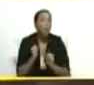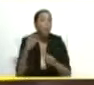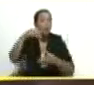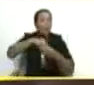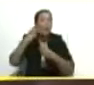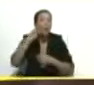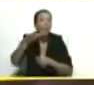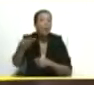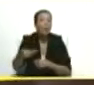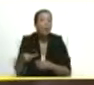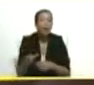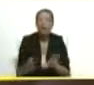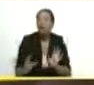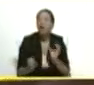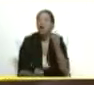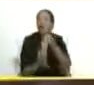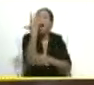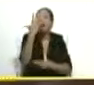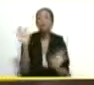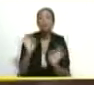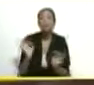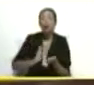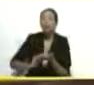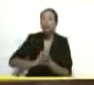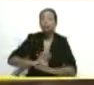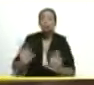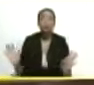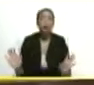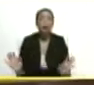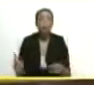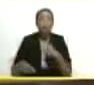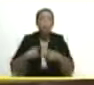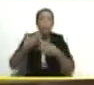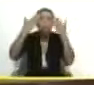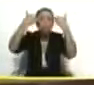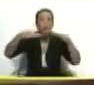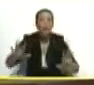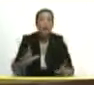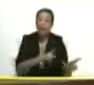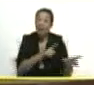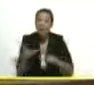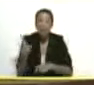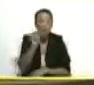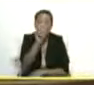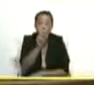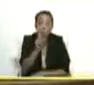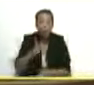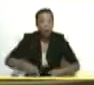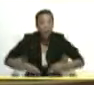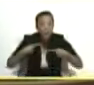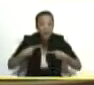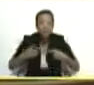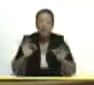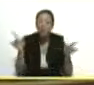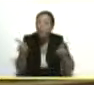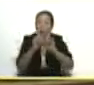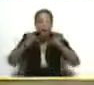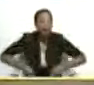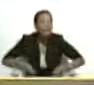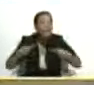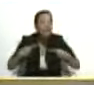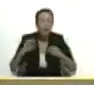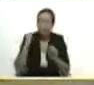Pero las cosas no es que se construyen y luego se cree que ya están listas, ¿no? La vida es una construcción permanente.